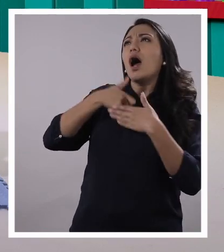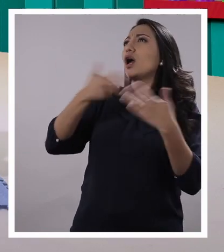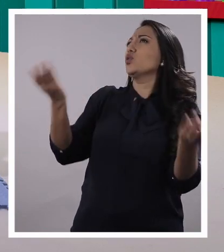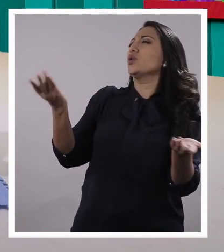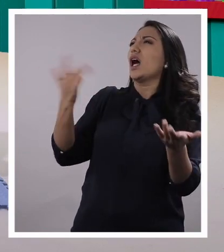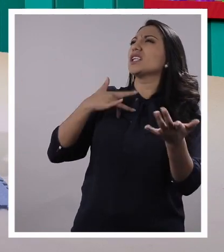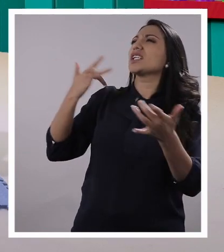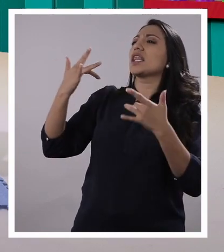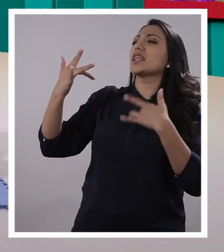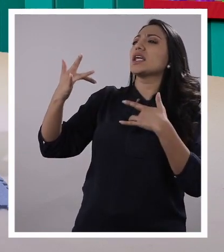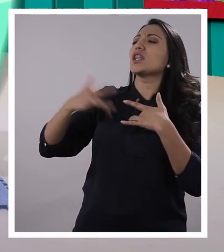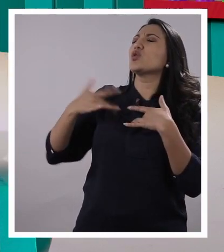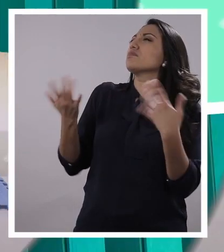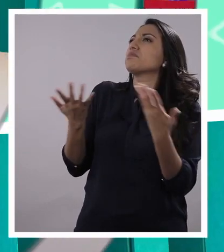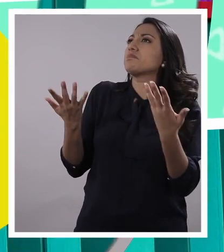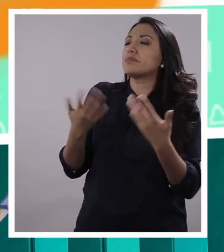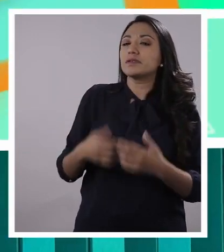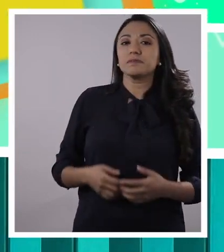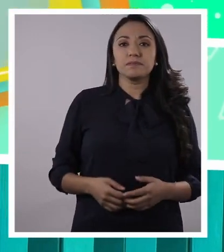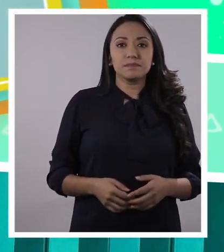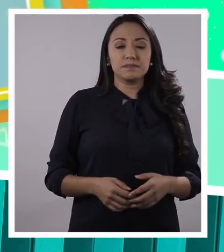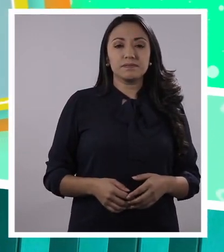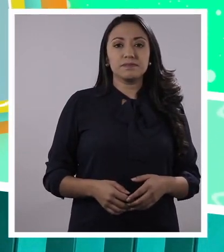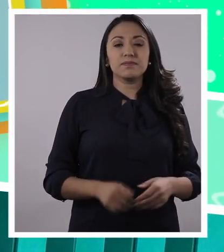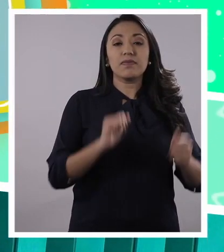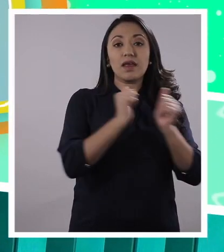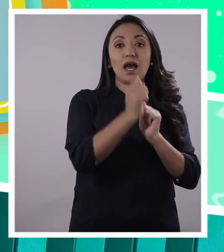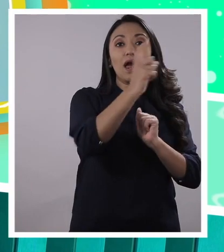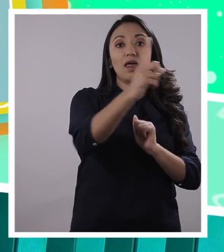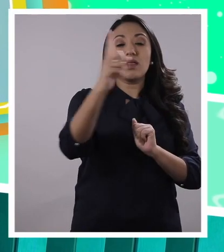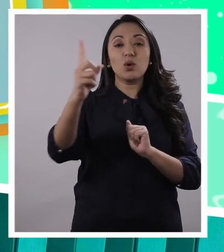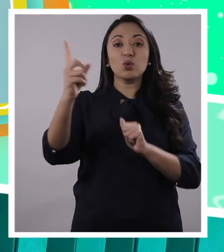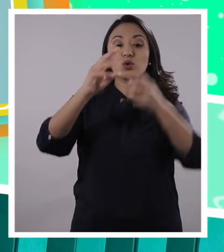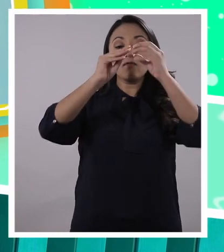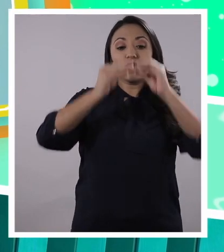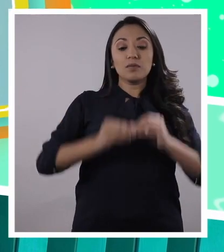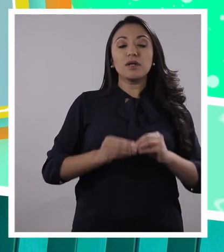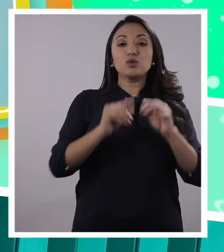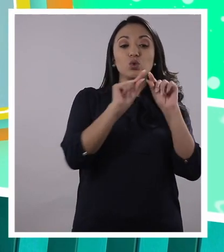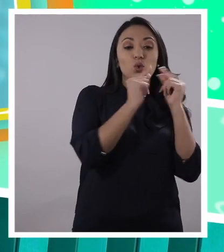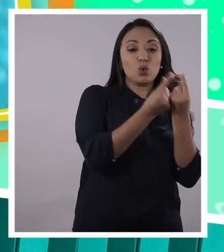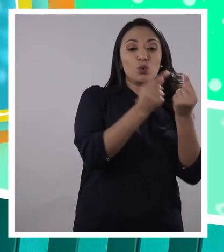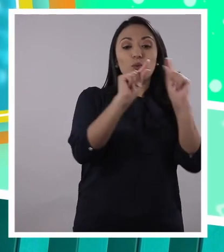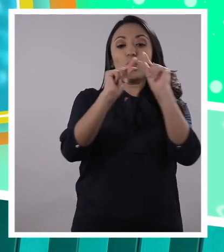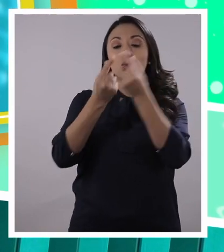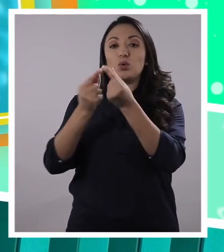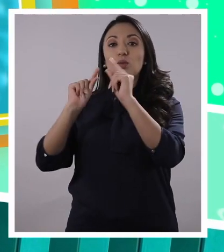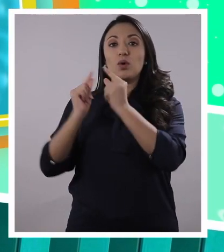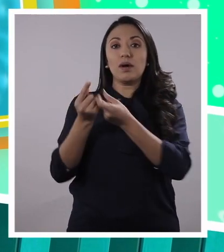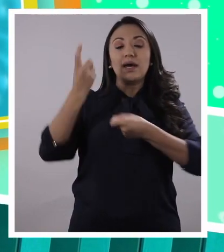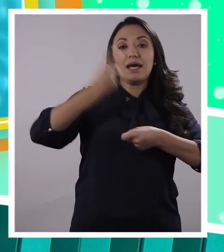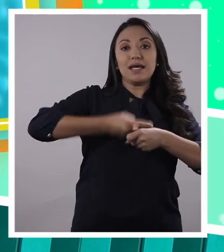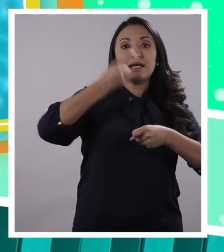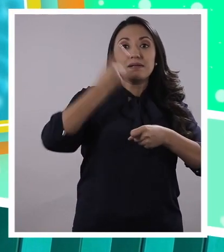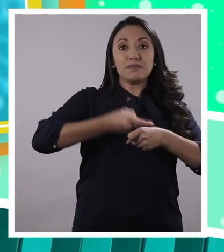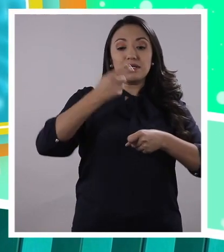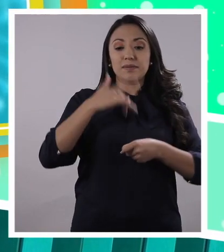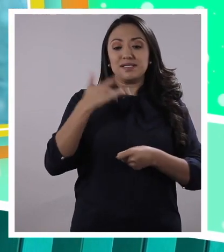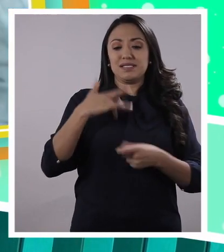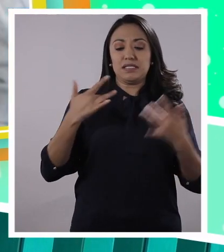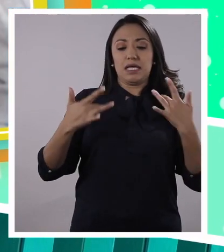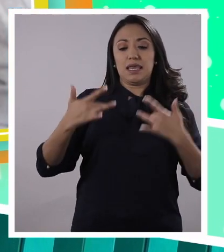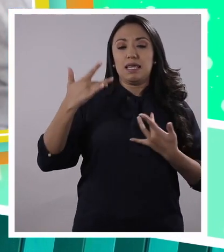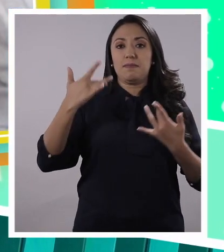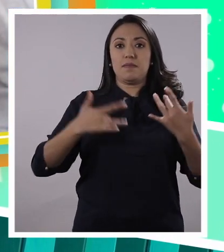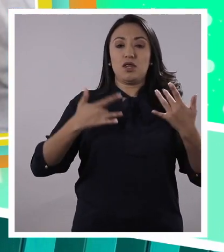loco, ¿qué son los sentidos? Sentidos. Cada sentido está formado por un grupo de células especializadas que detectan